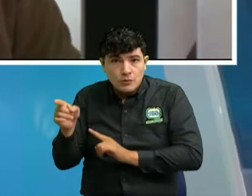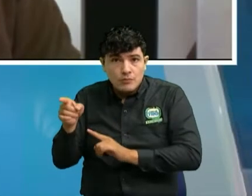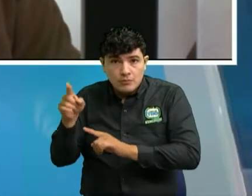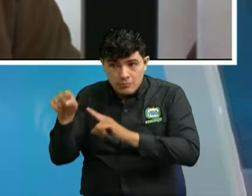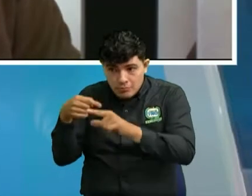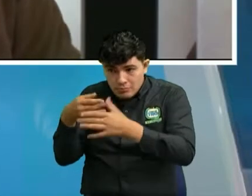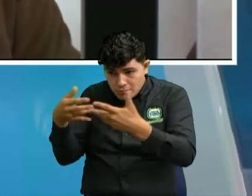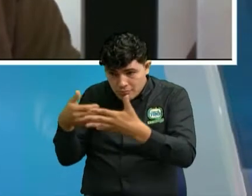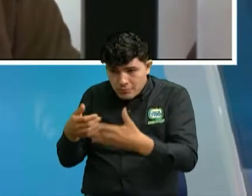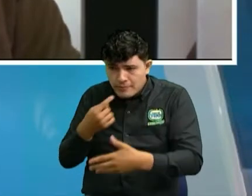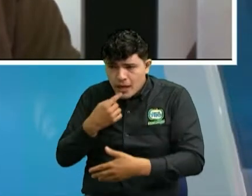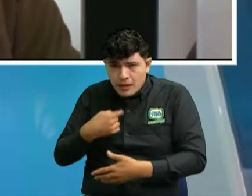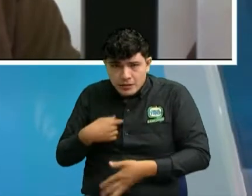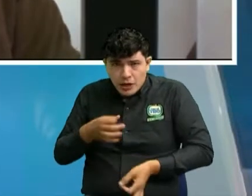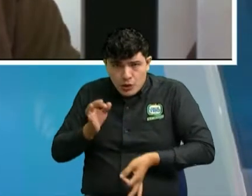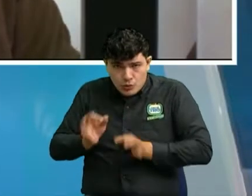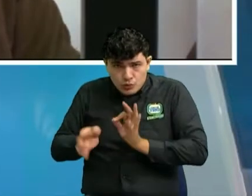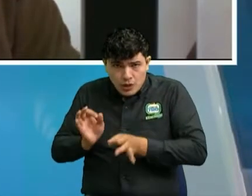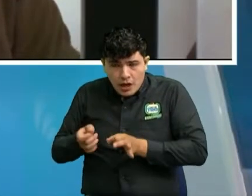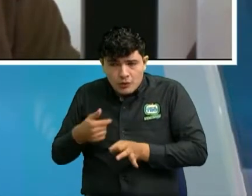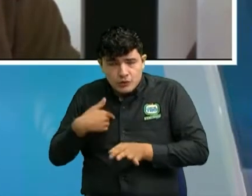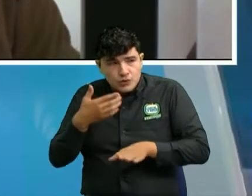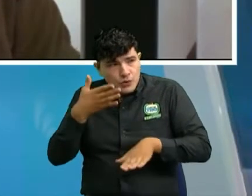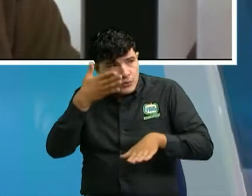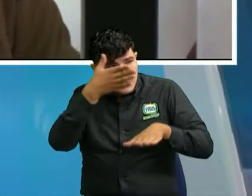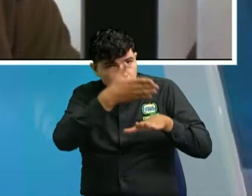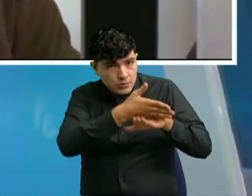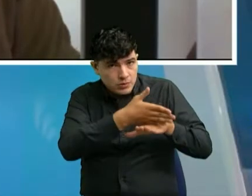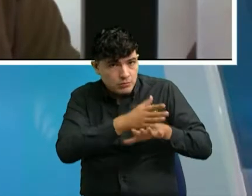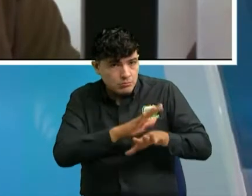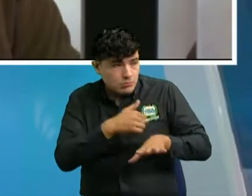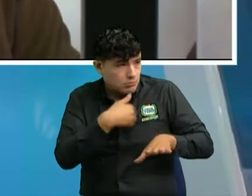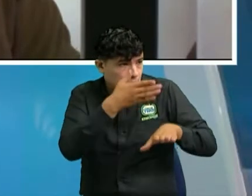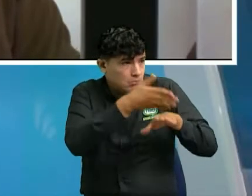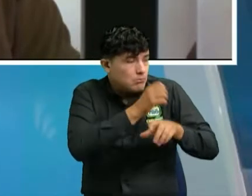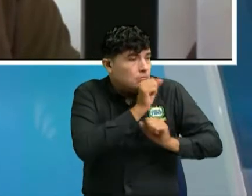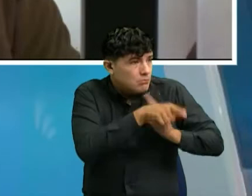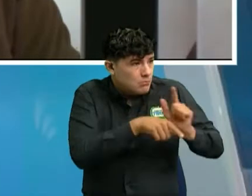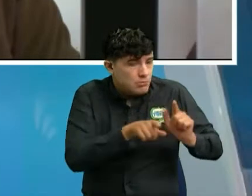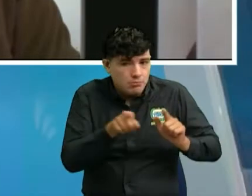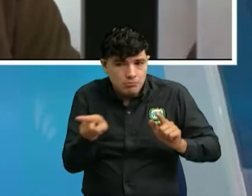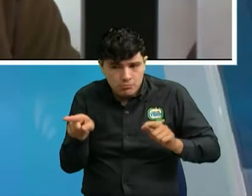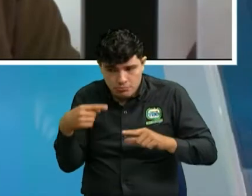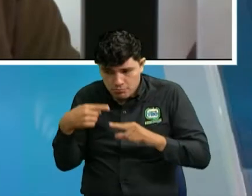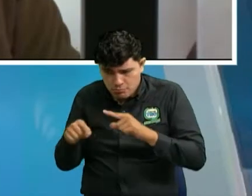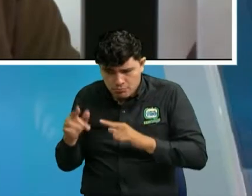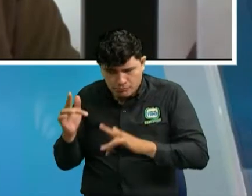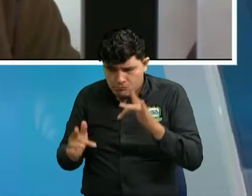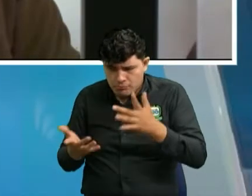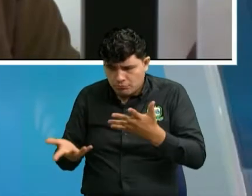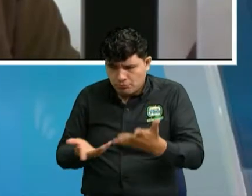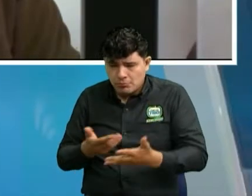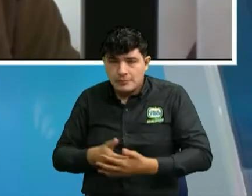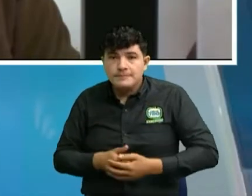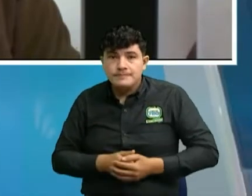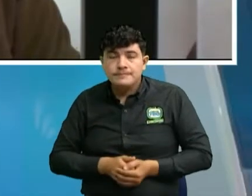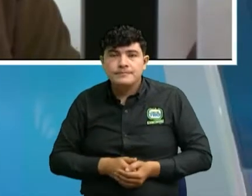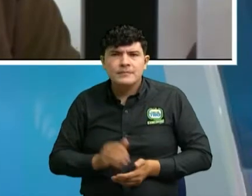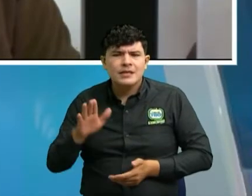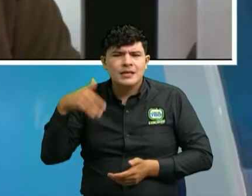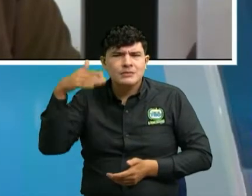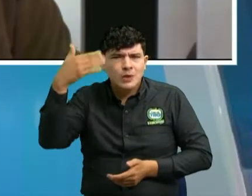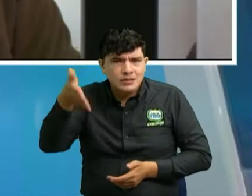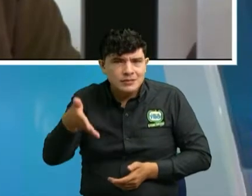el juzgado donde yo tendría que ir bueno al poco rato a mí empiezan a